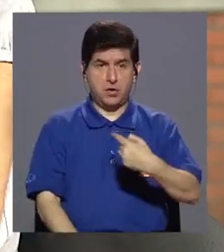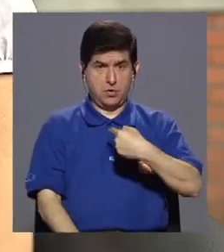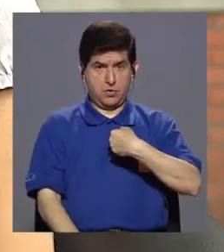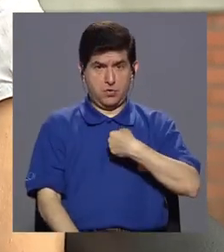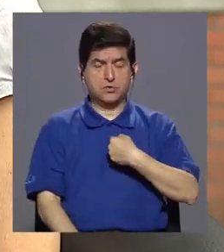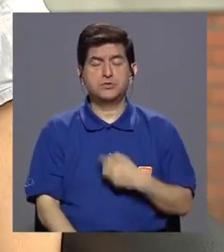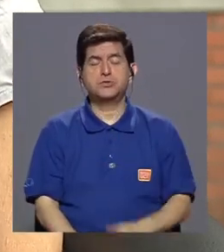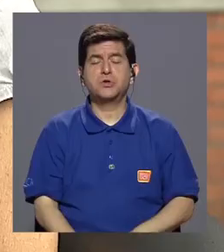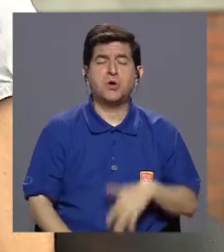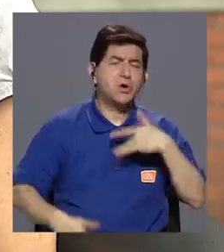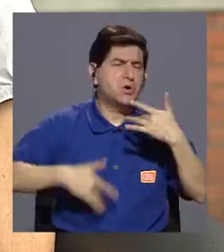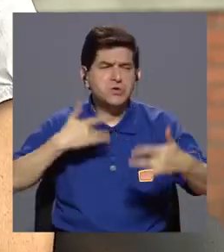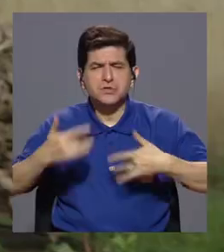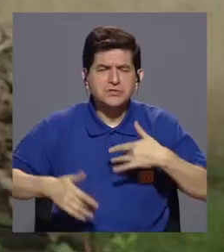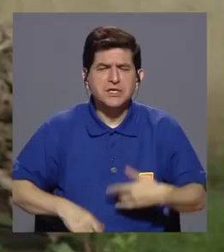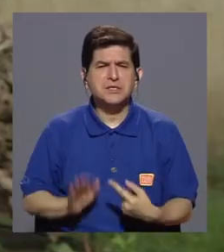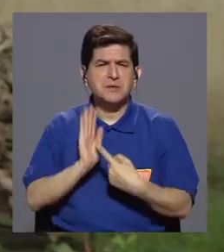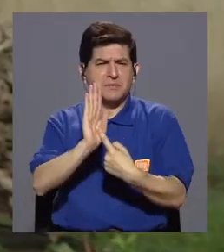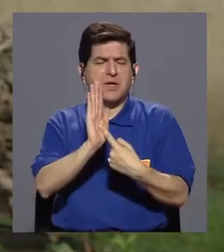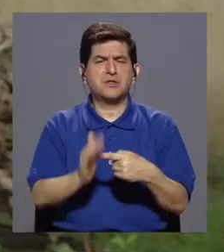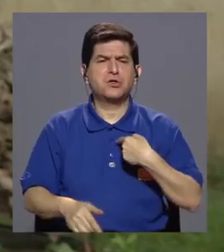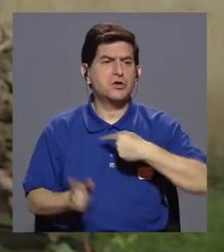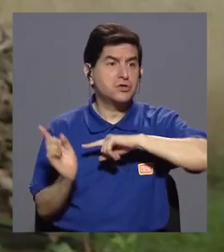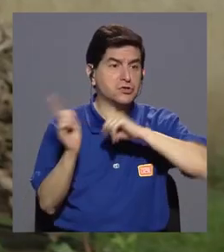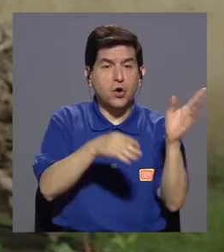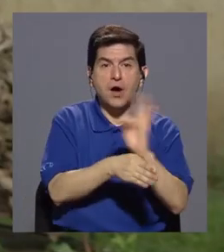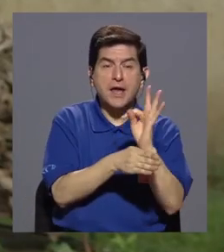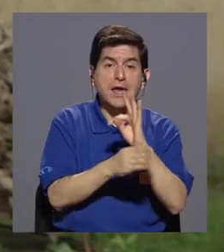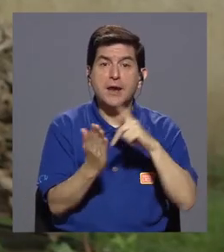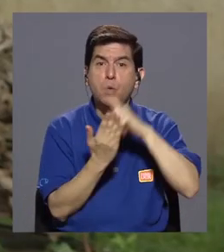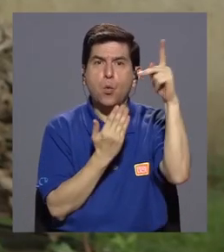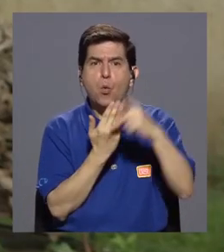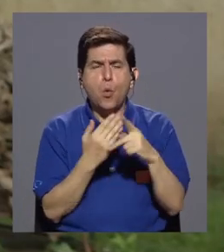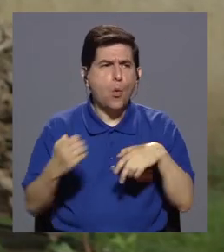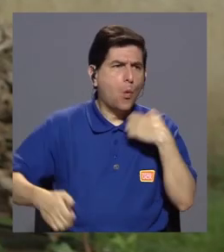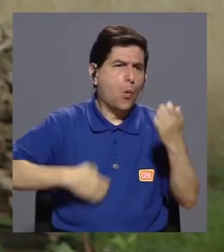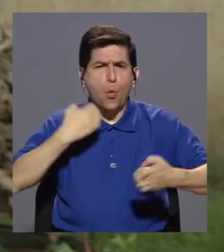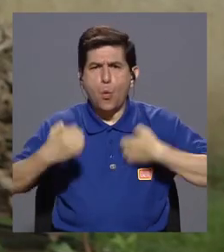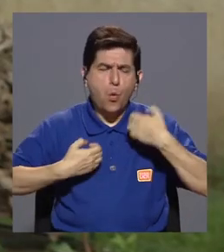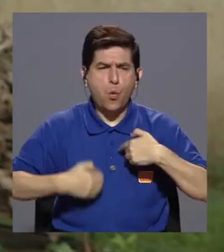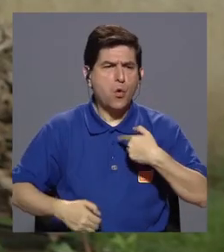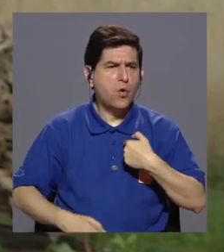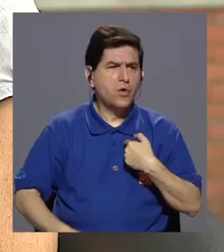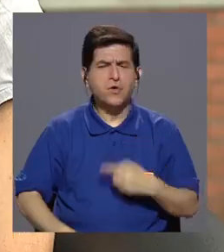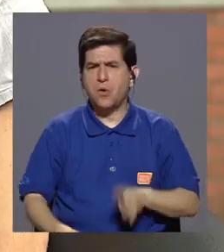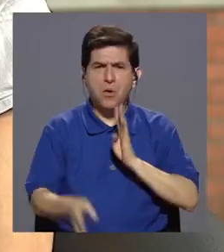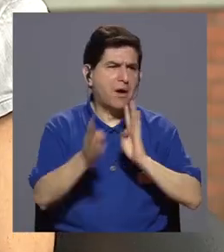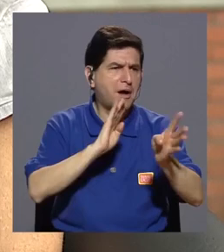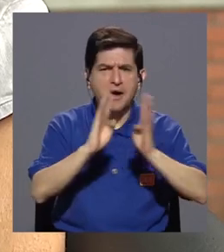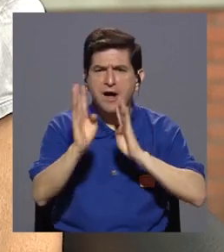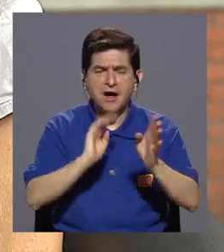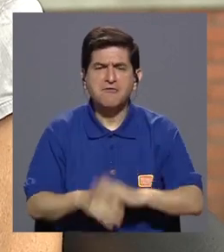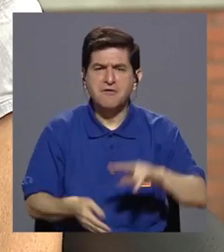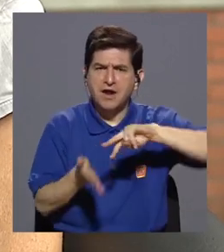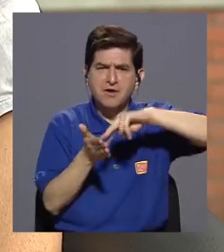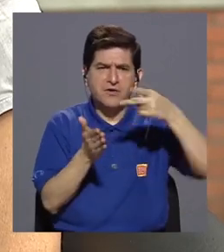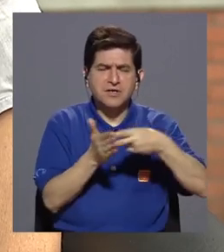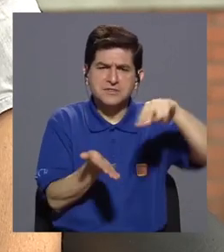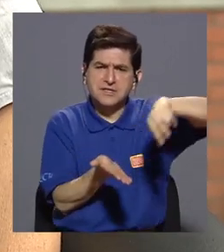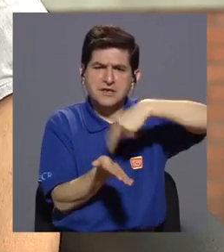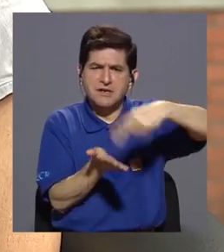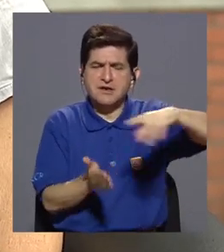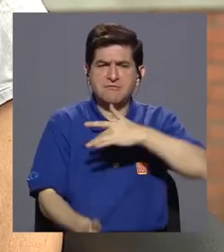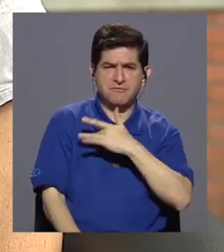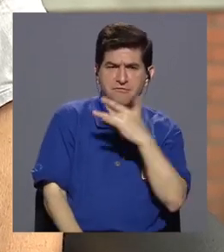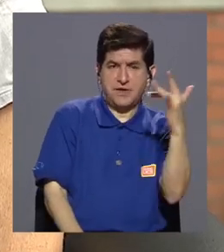mi sentimiento, voy a ir a la tele, me van a hacer un programa, qué emoción, voy a poder dar a conocer lo que es la danza del alma, por